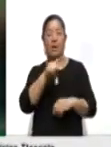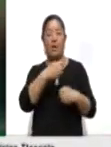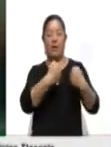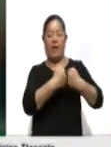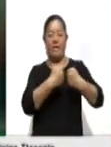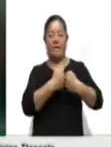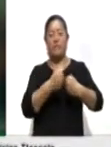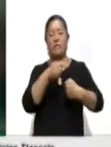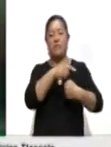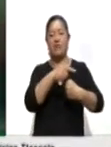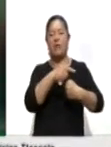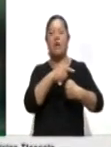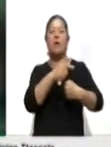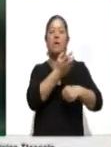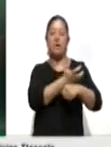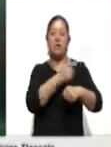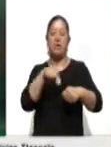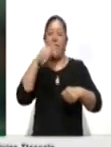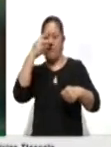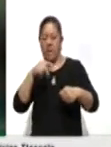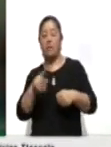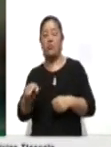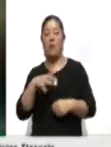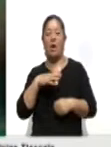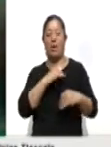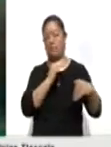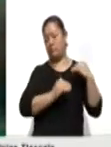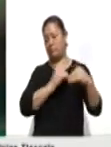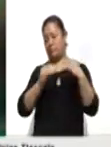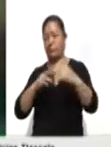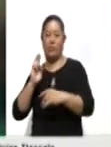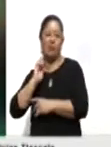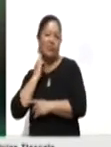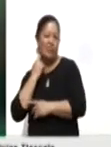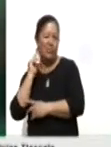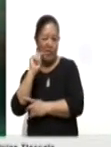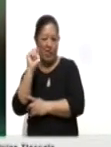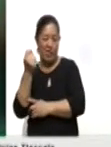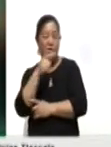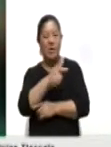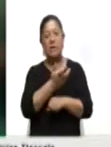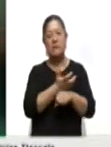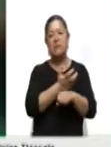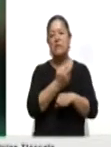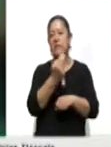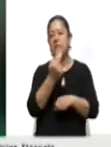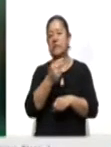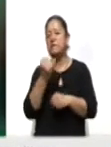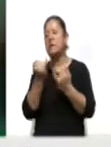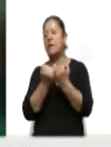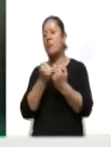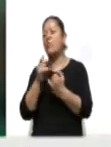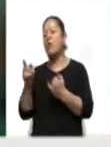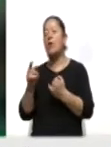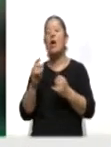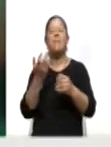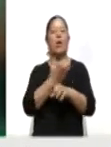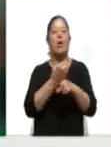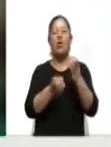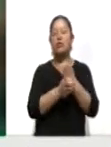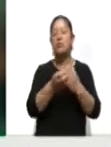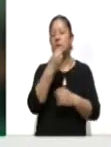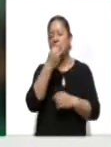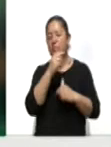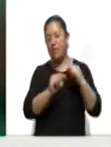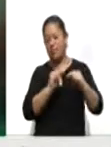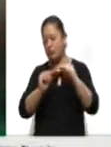de nuestro país. Además de que por mucho que avance la robótica y la tecnología, Estados Unidos necesita de la mano de obra para producir sus alimentos. Otra de las